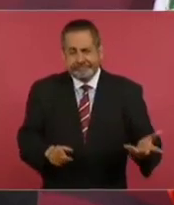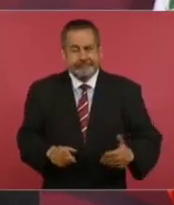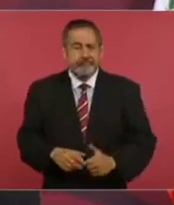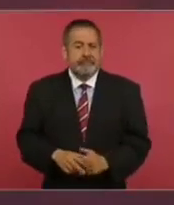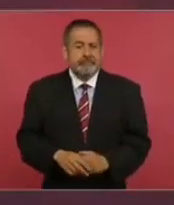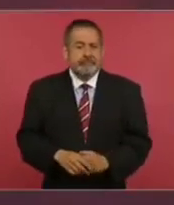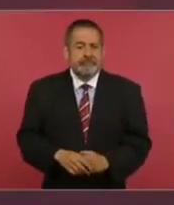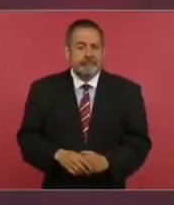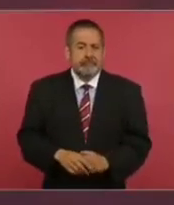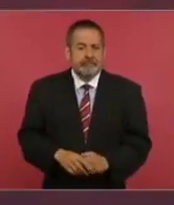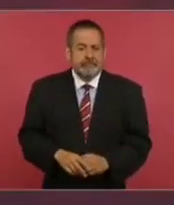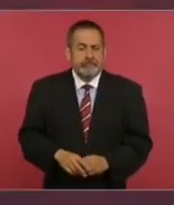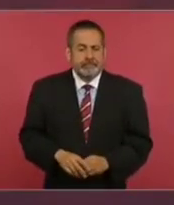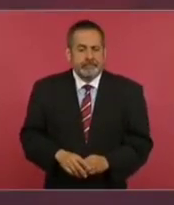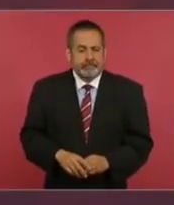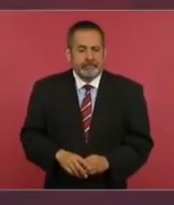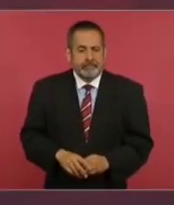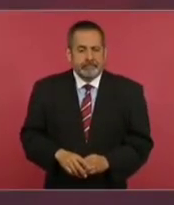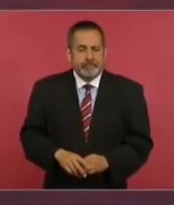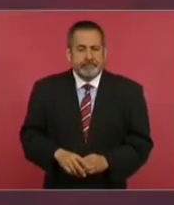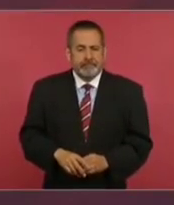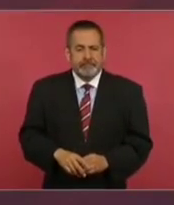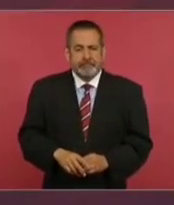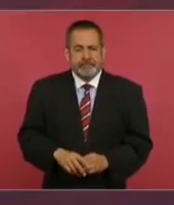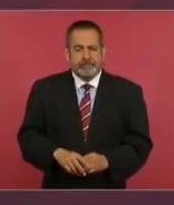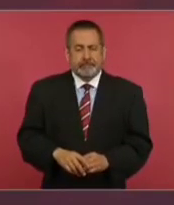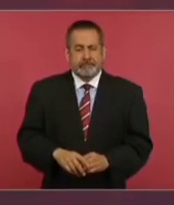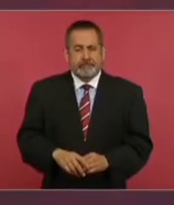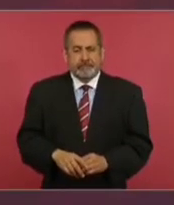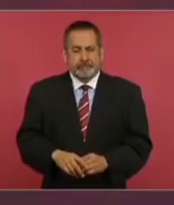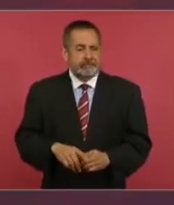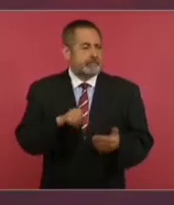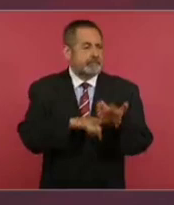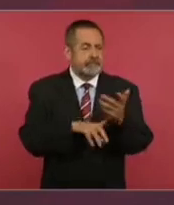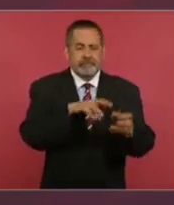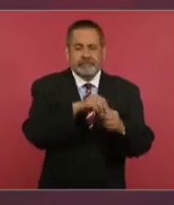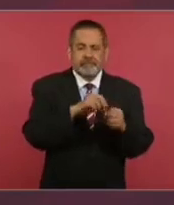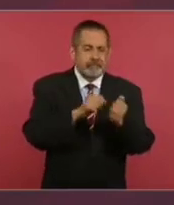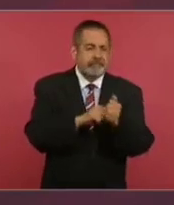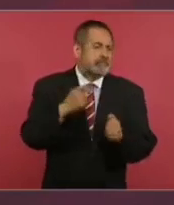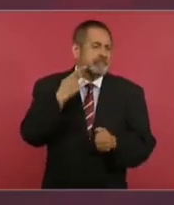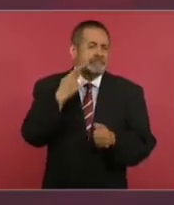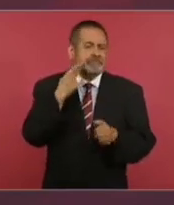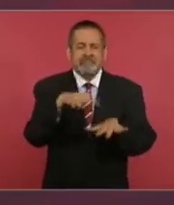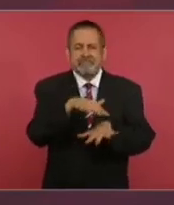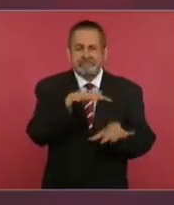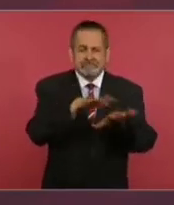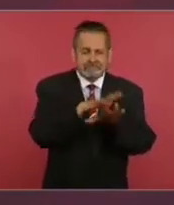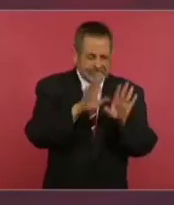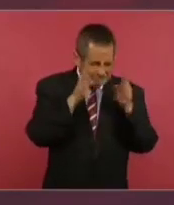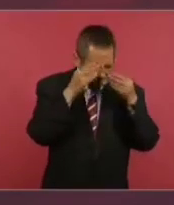están imbuidos en la politiquería.